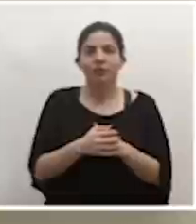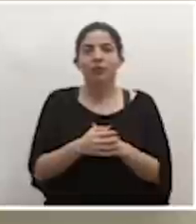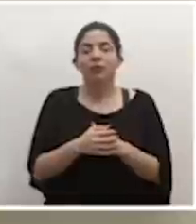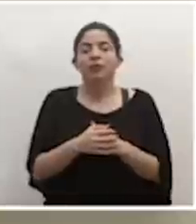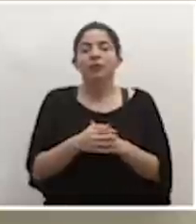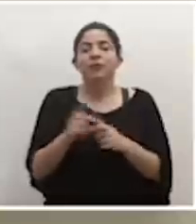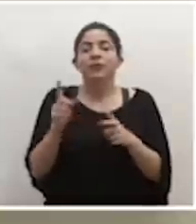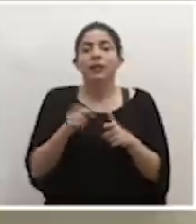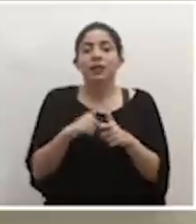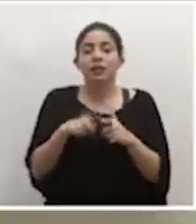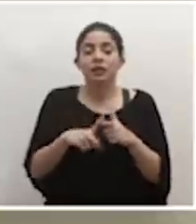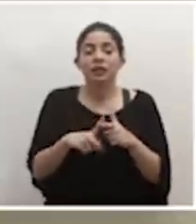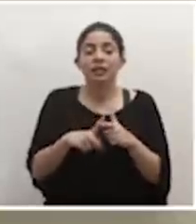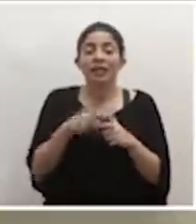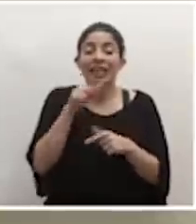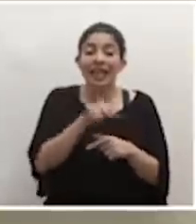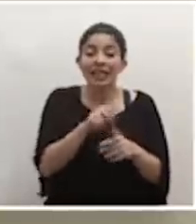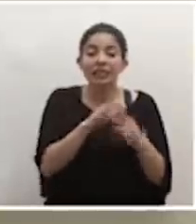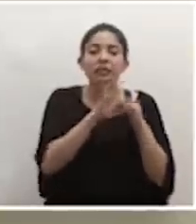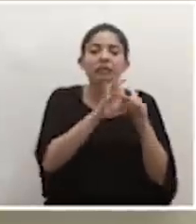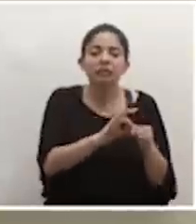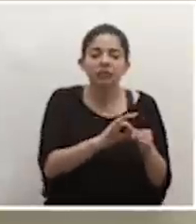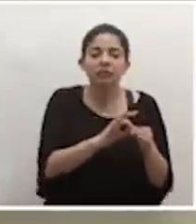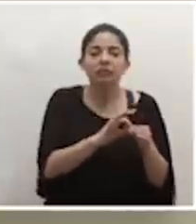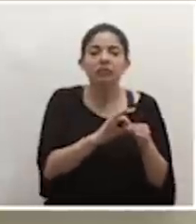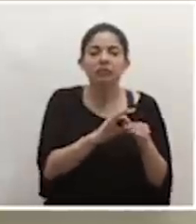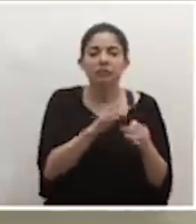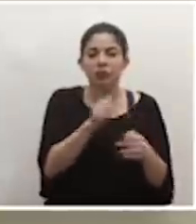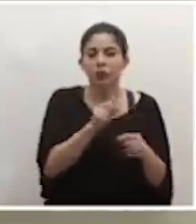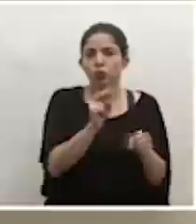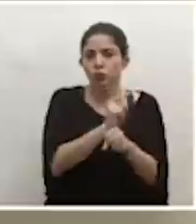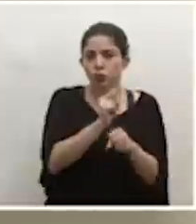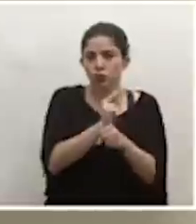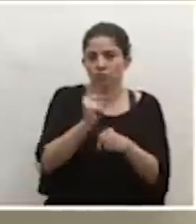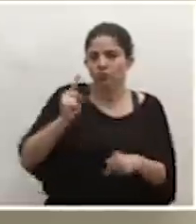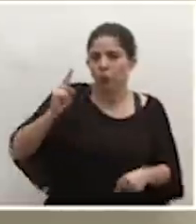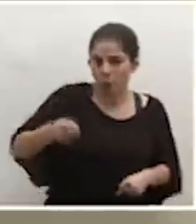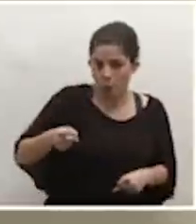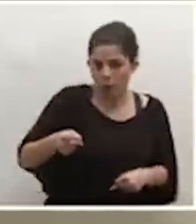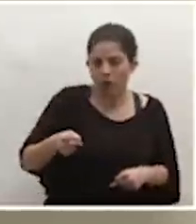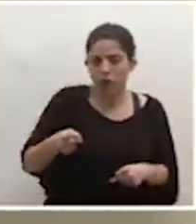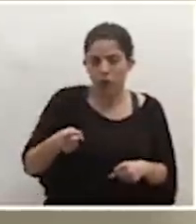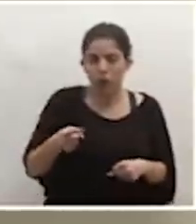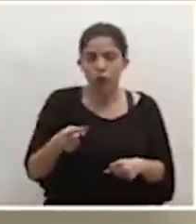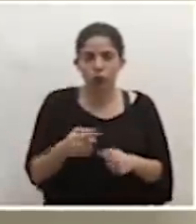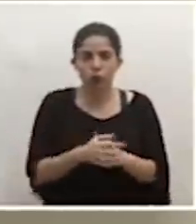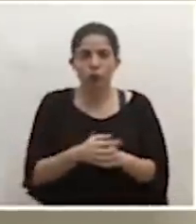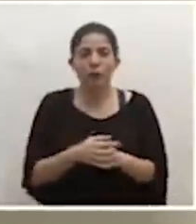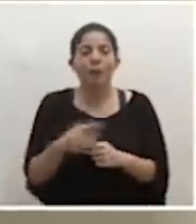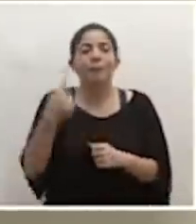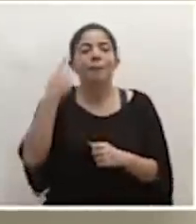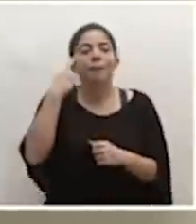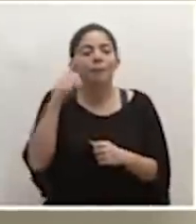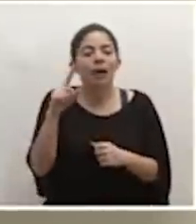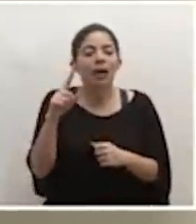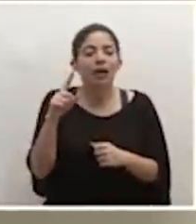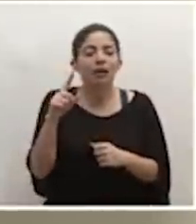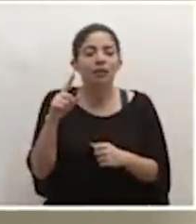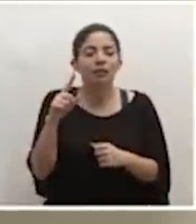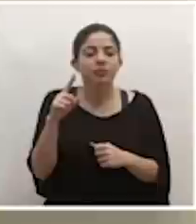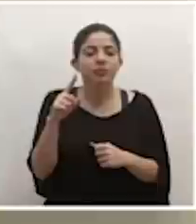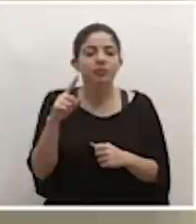eso con respecto a este uso obligatorio, en caso de…